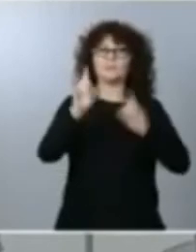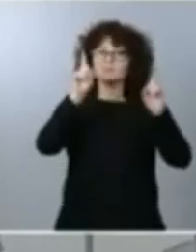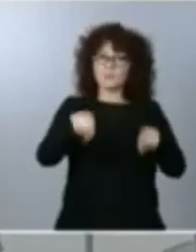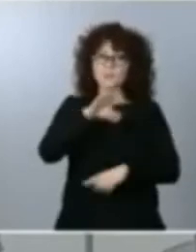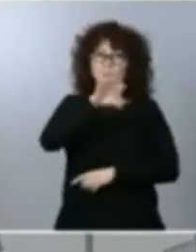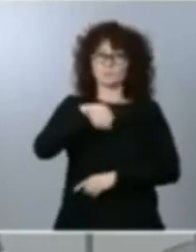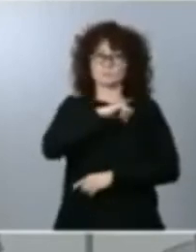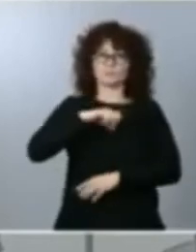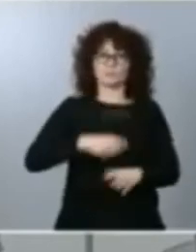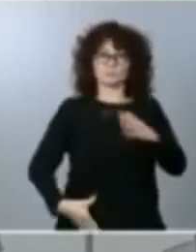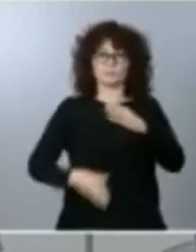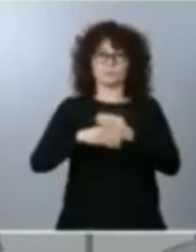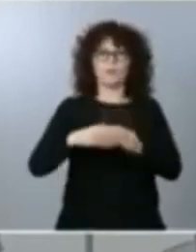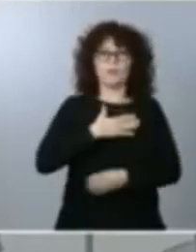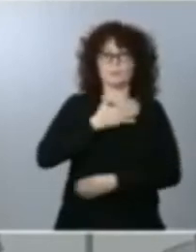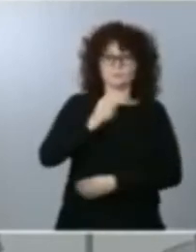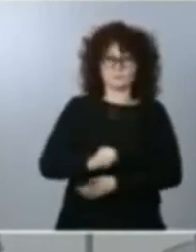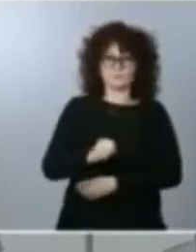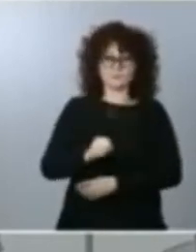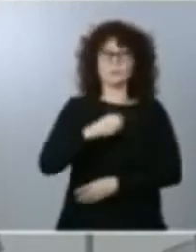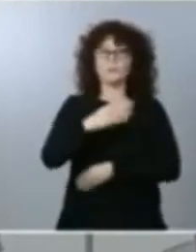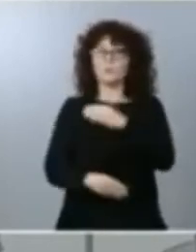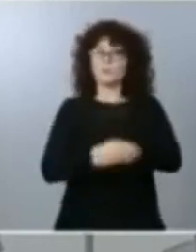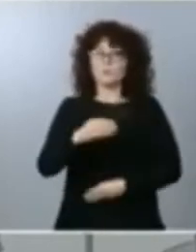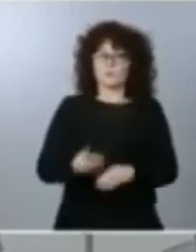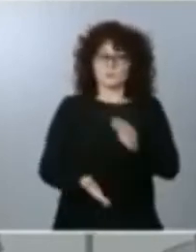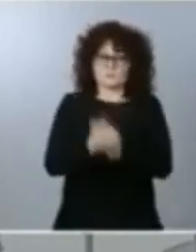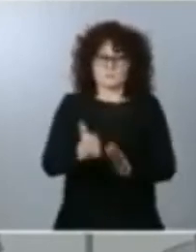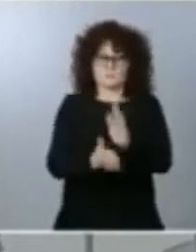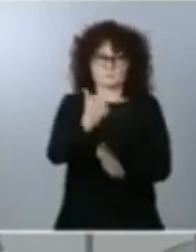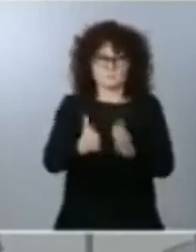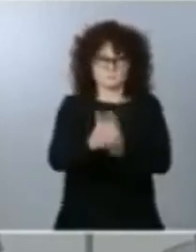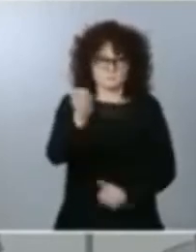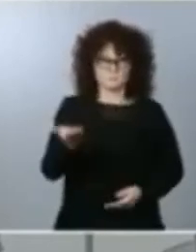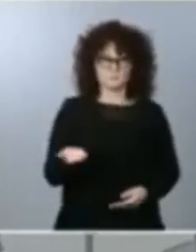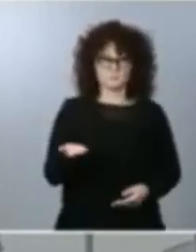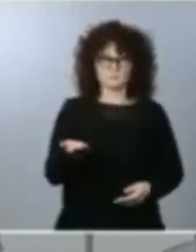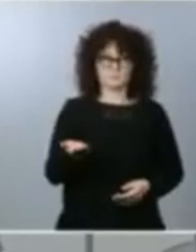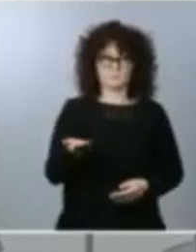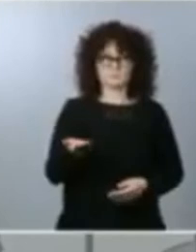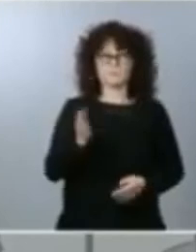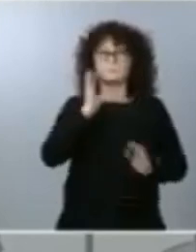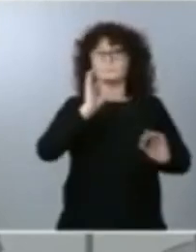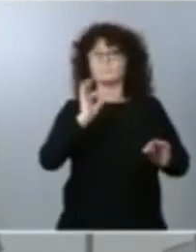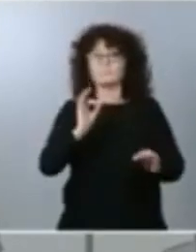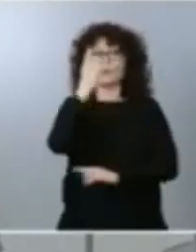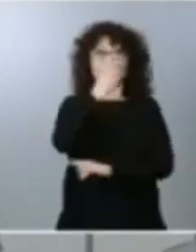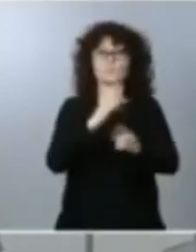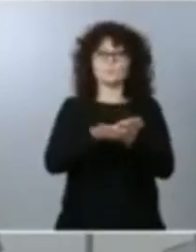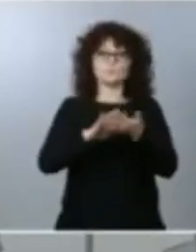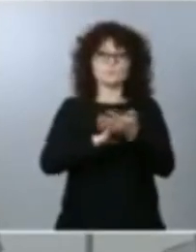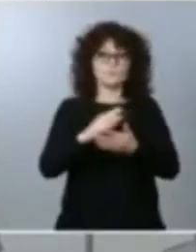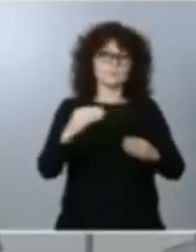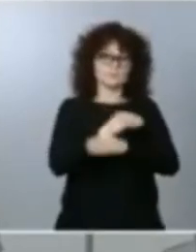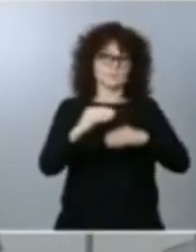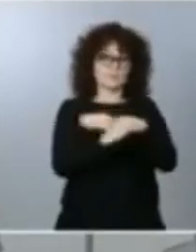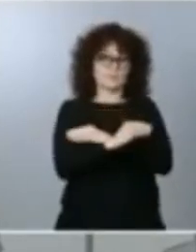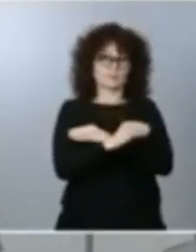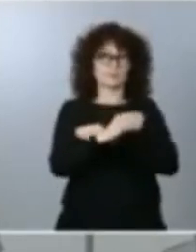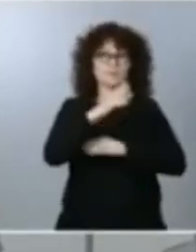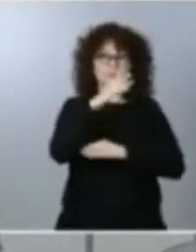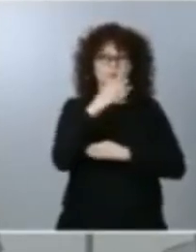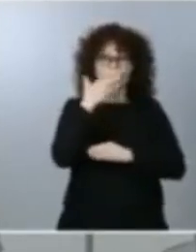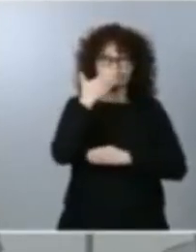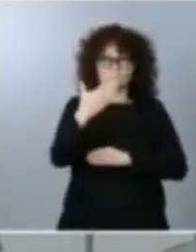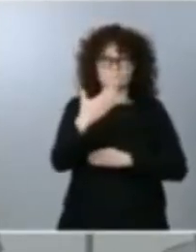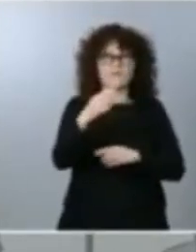a de los ayuntamientos y lo vamos a hacer cuanto antes evidentemente en fin hay algunos que hablan de discrepancias me refiero cuando lo que hay es debate lo que hay es